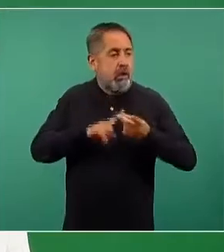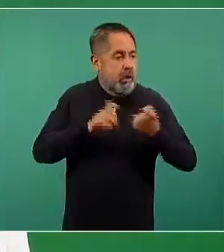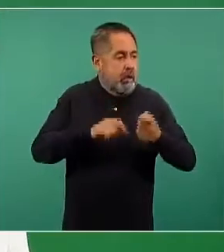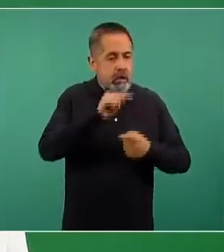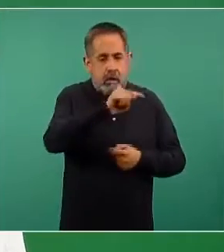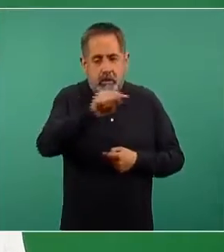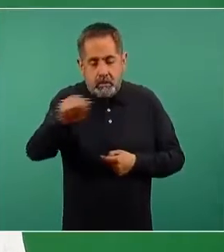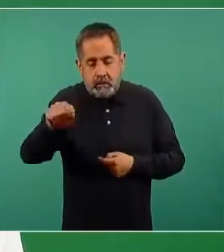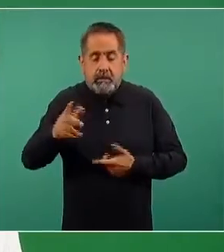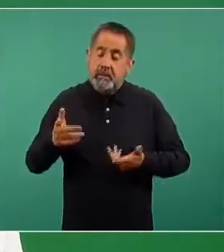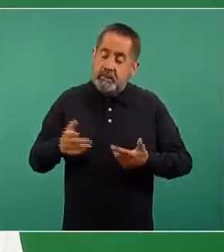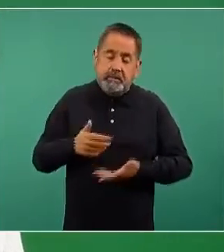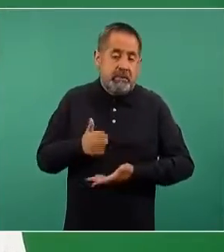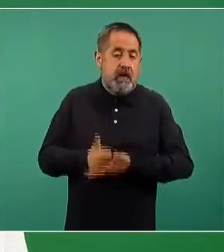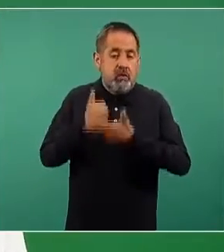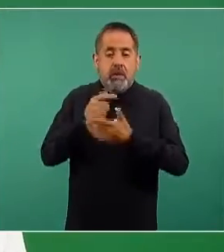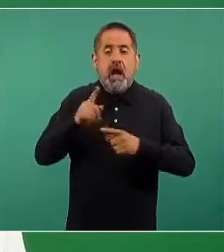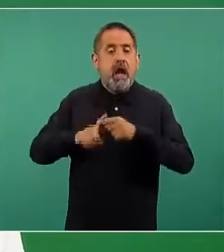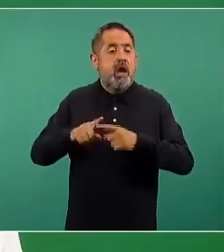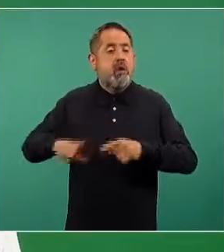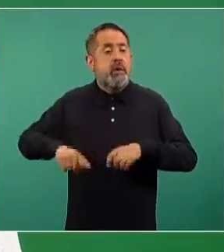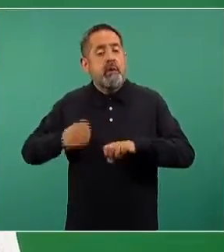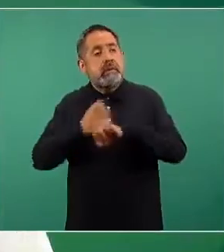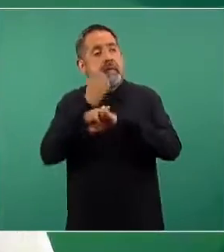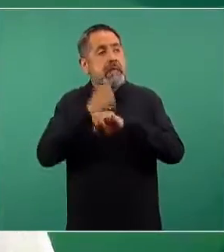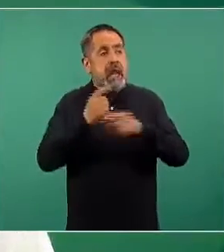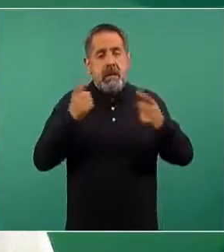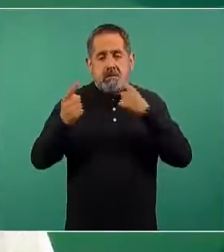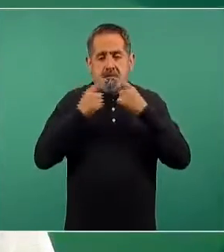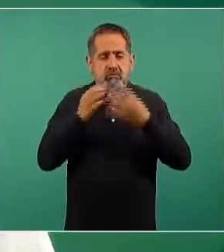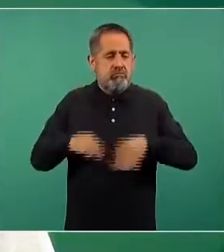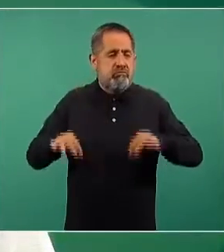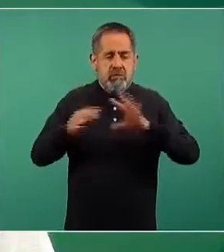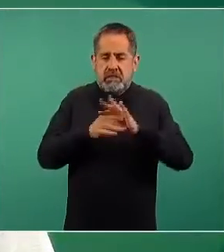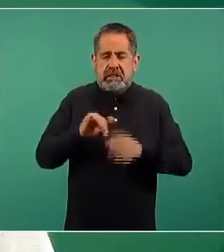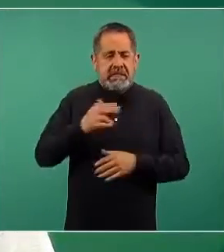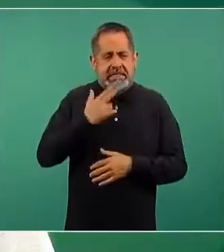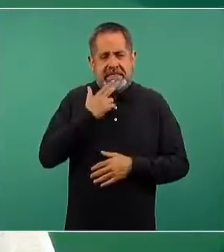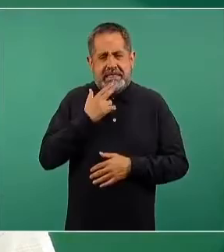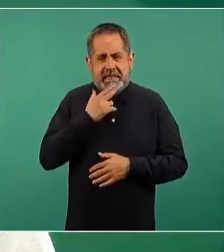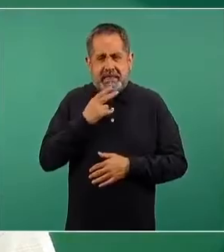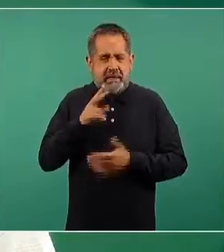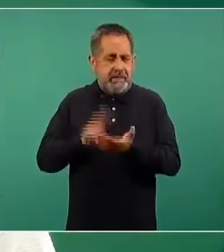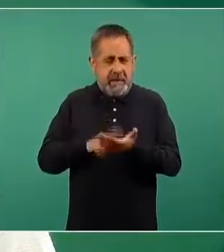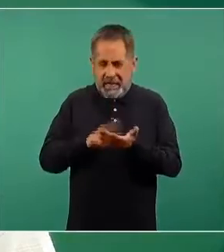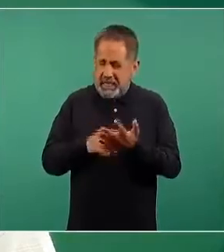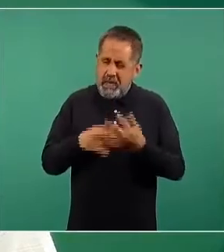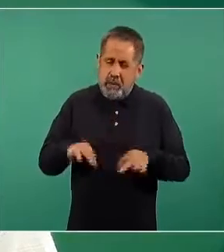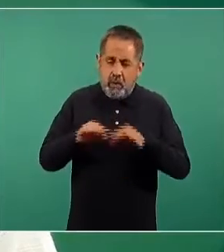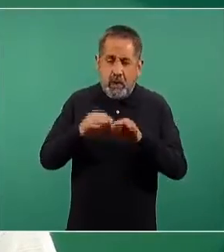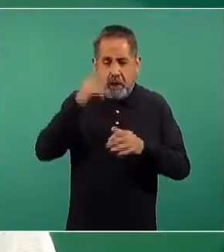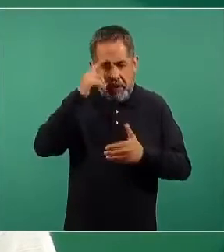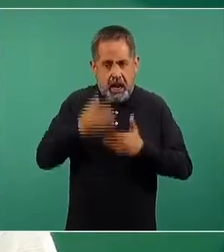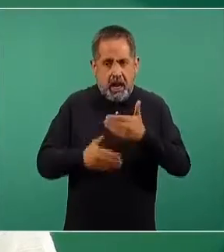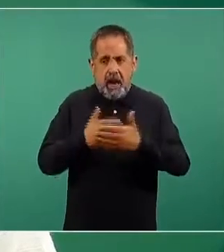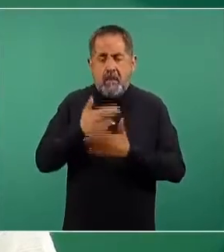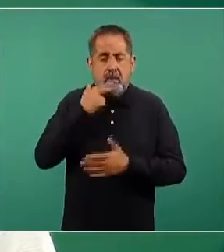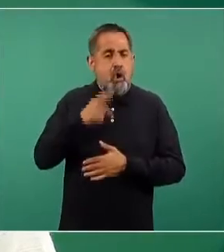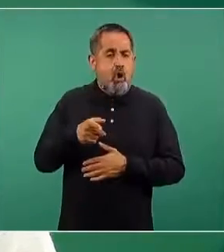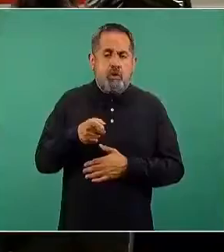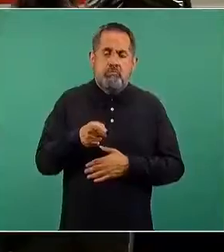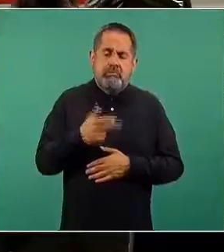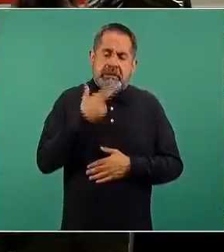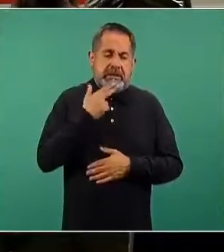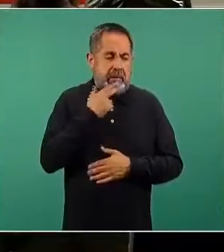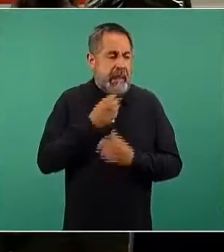Y la colaboración de los gobiernos estatales es uno de los elementos muy importantes para lograr el mayor éxito